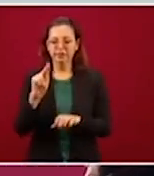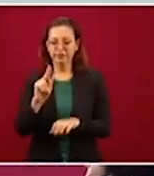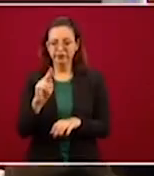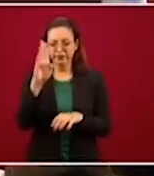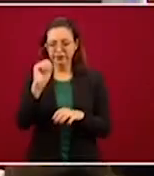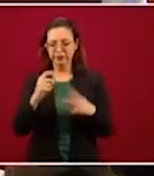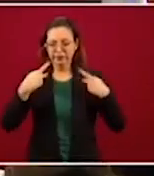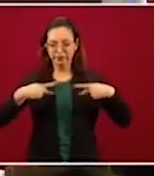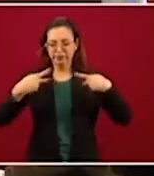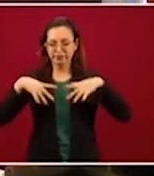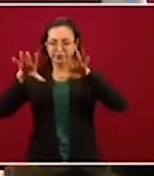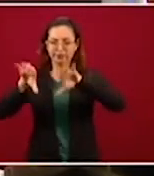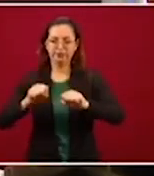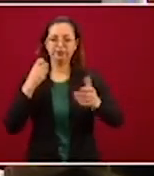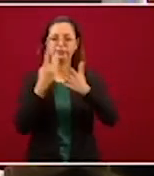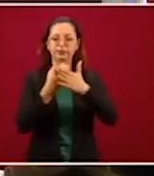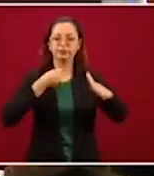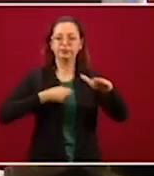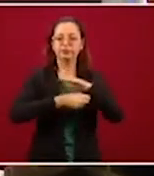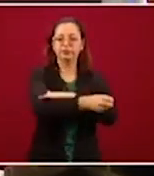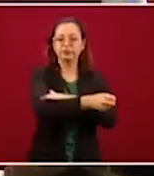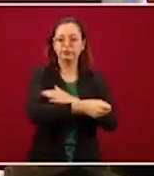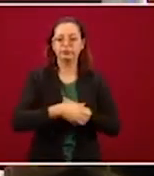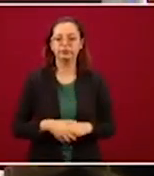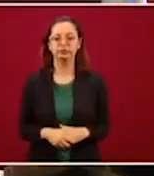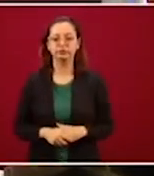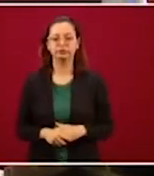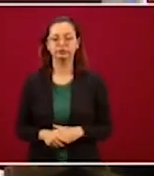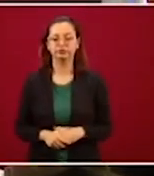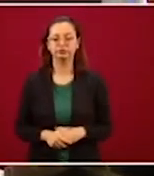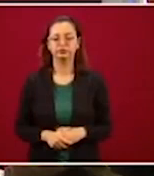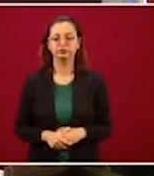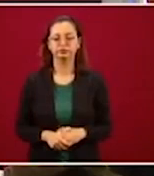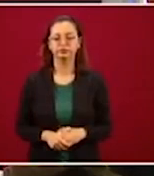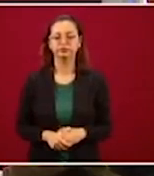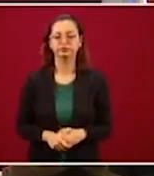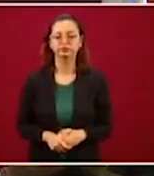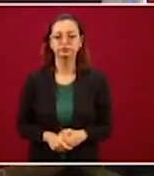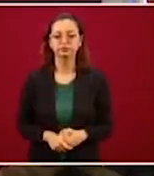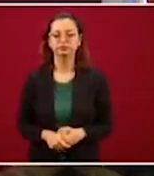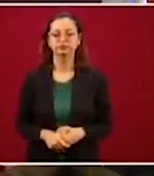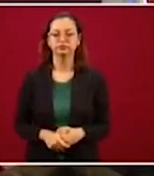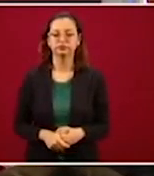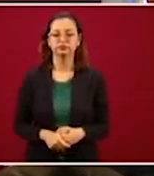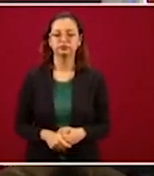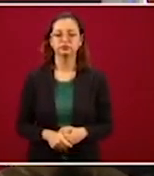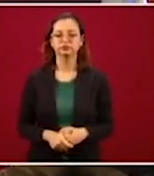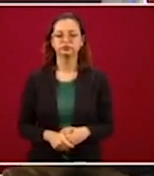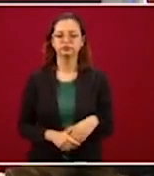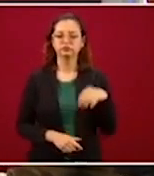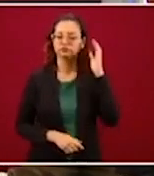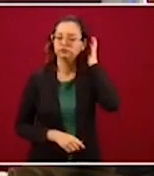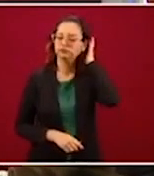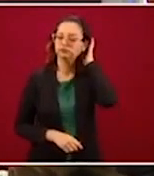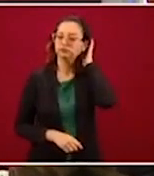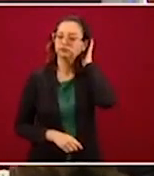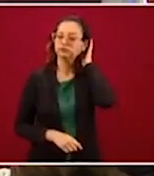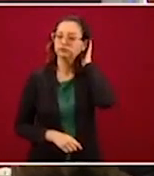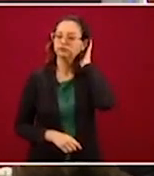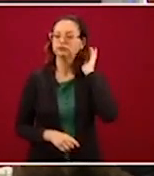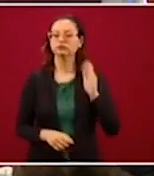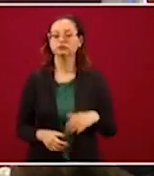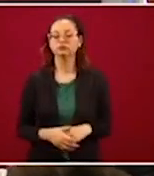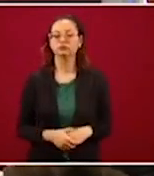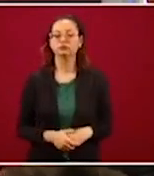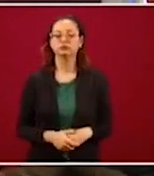adelante. Resultados en materia de secuestro con apoyo a